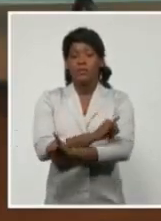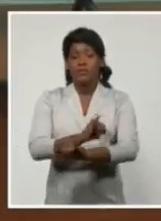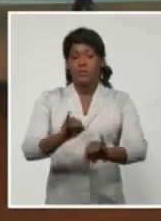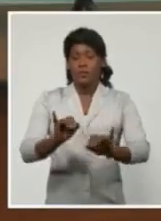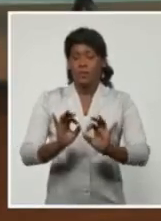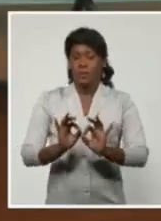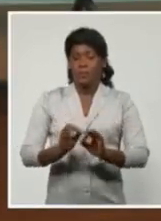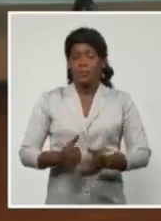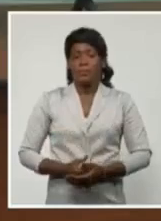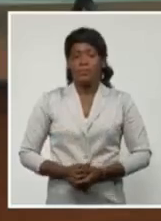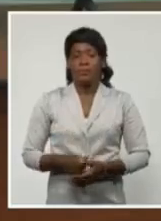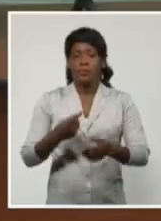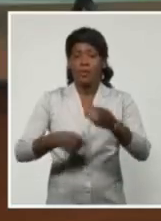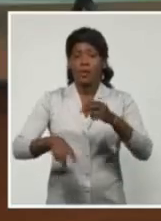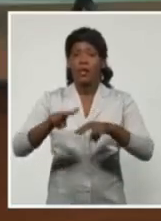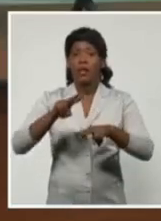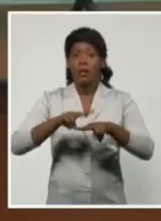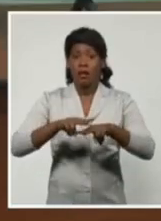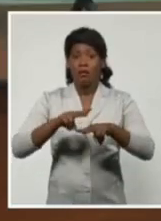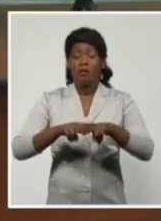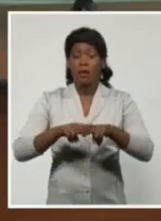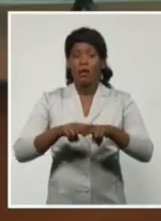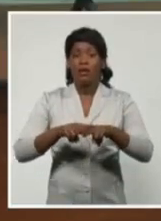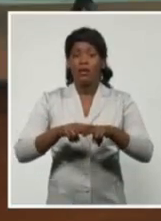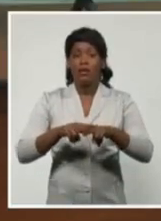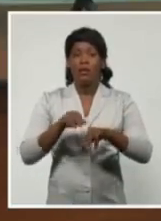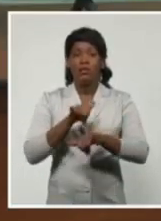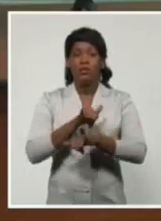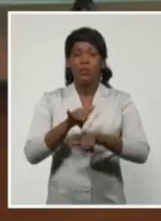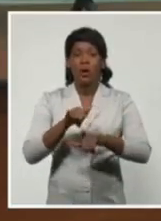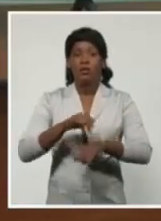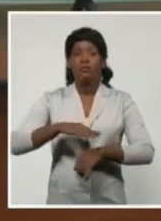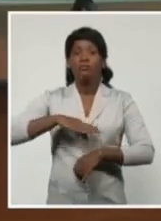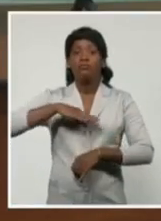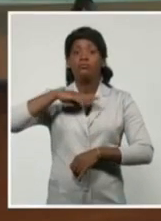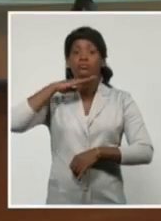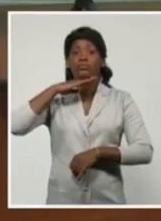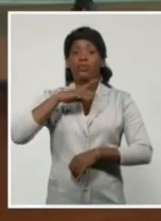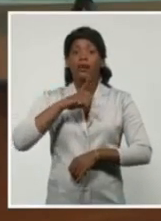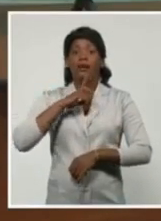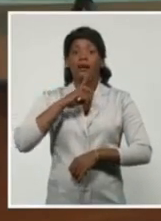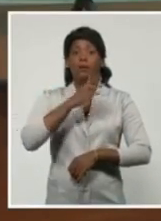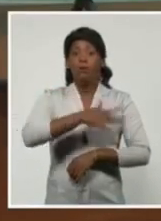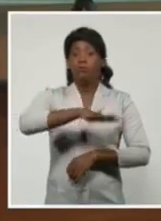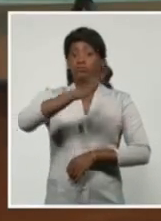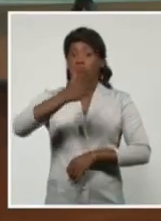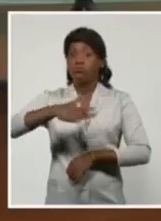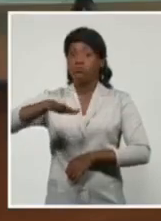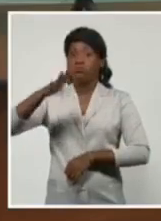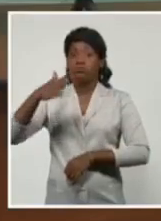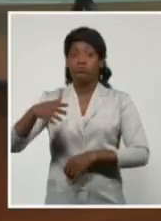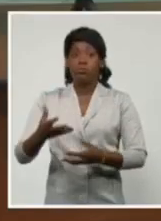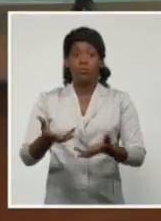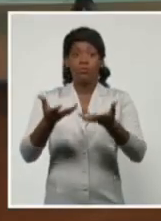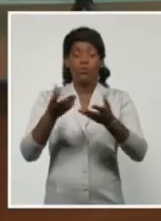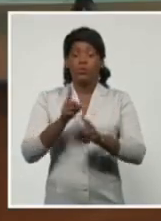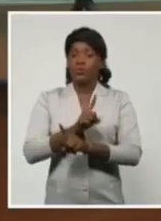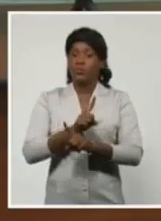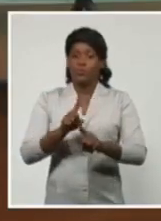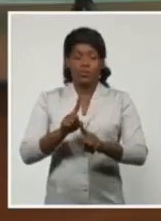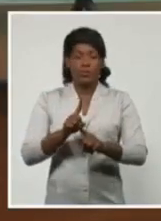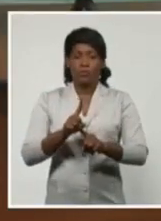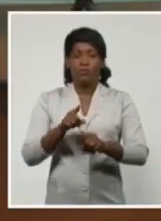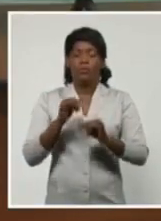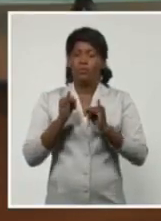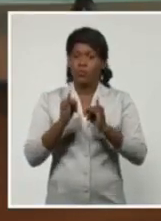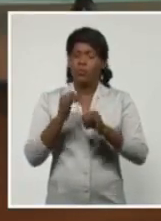En realidad, la Habana no va a tener inundación costera en la costa norte. Esa es una buena noticia. No la va a